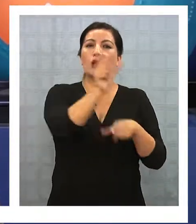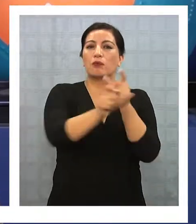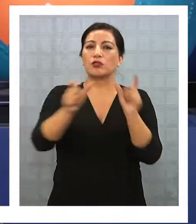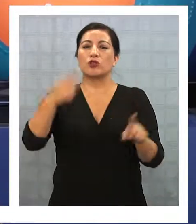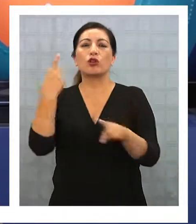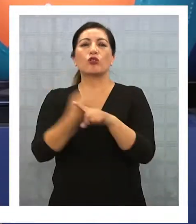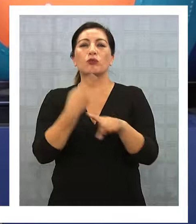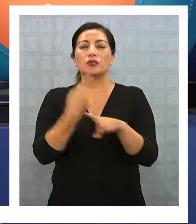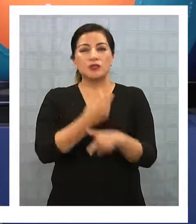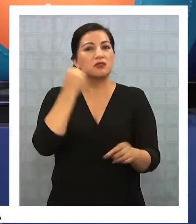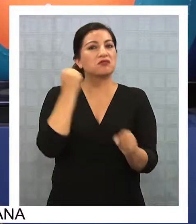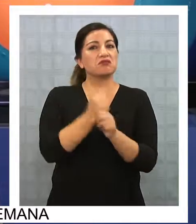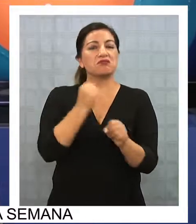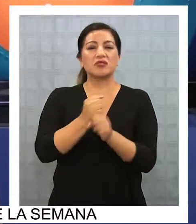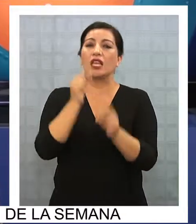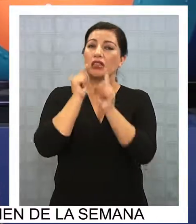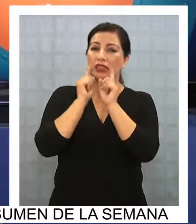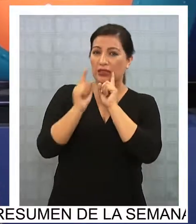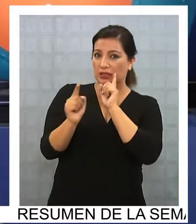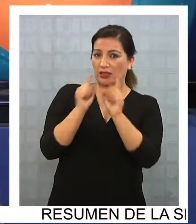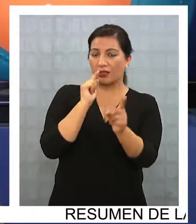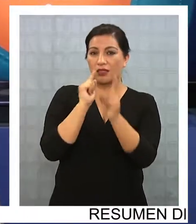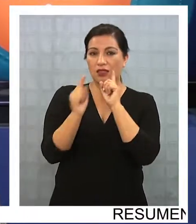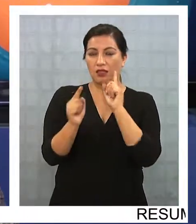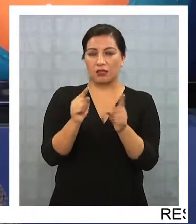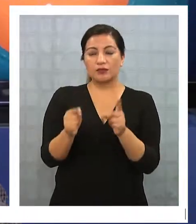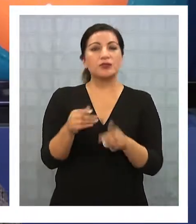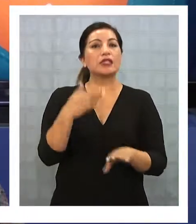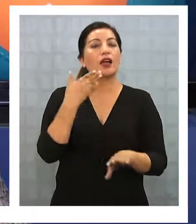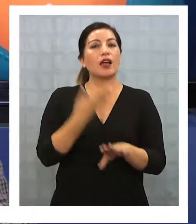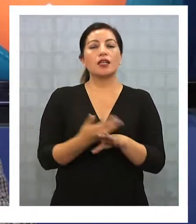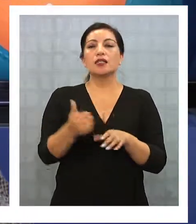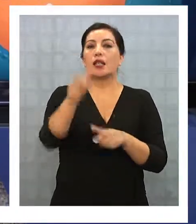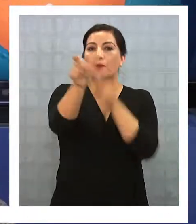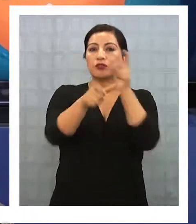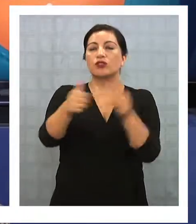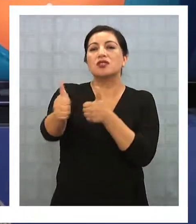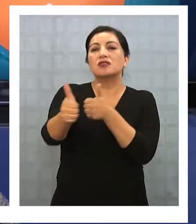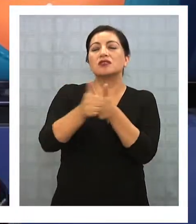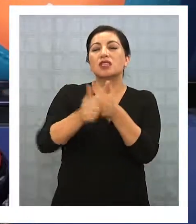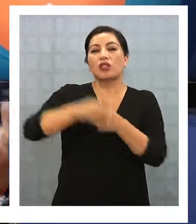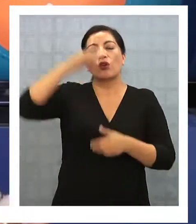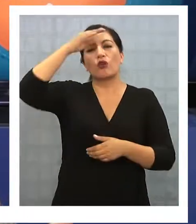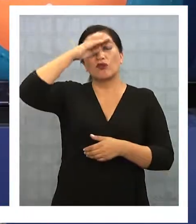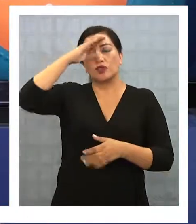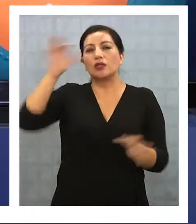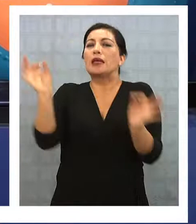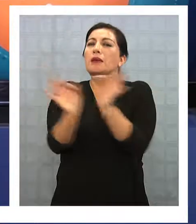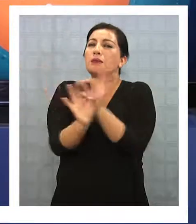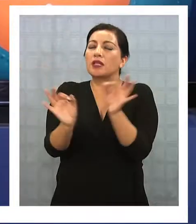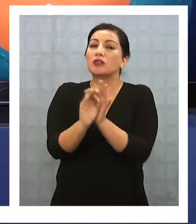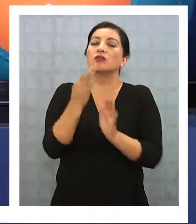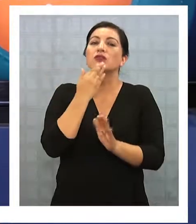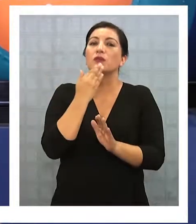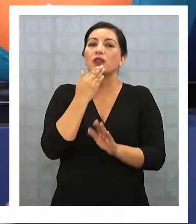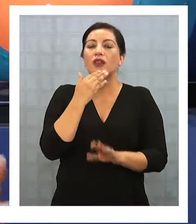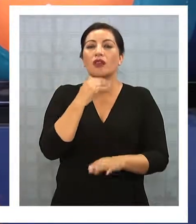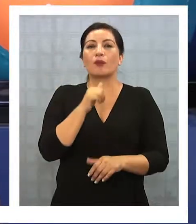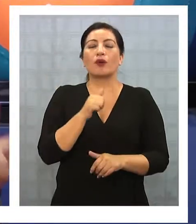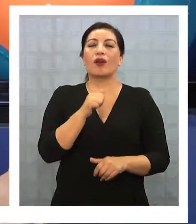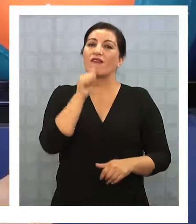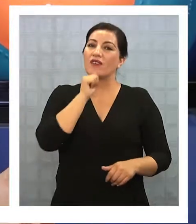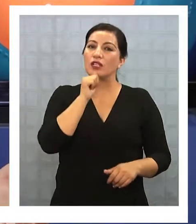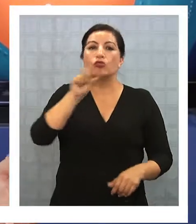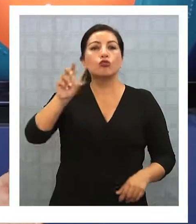mucha gente trabajando, dialogando generando cercanía y confianza explicando también porque cuando hay